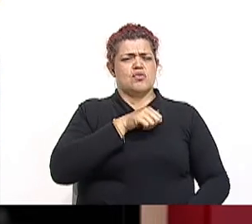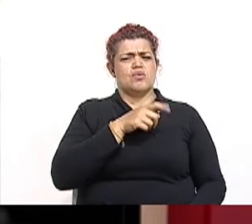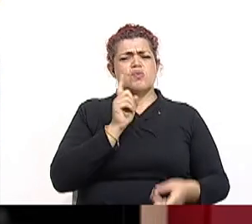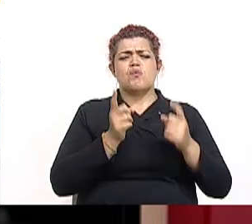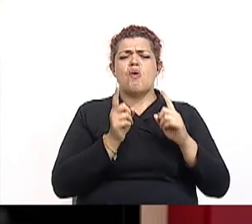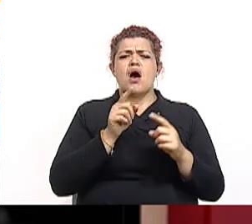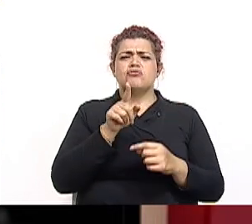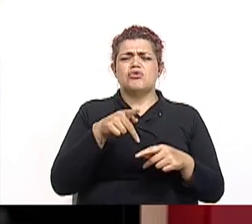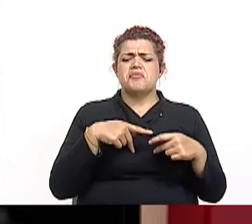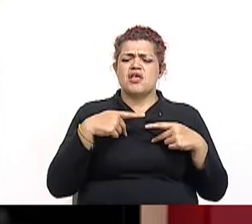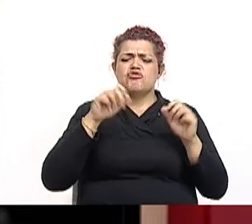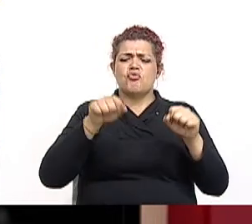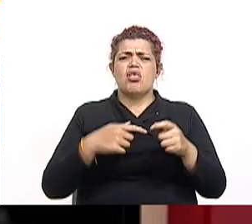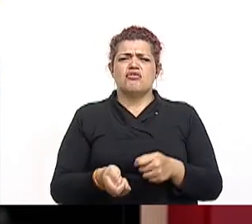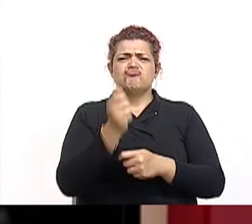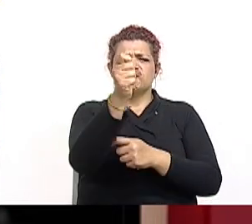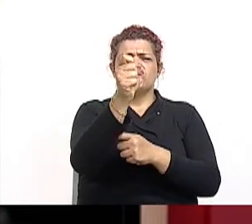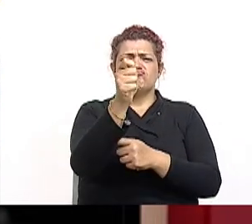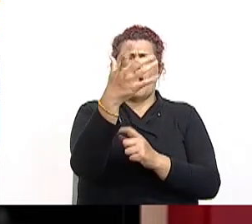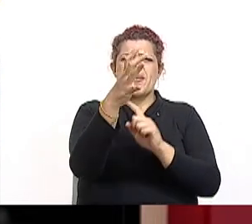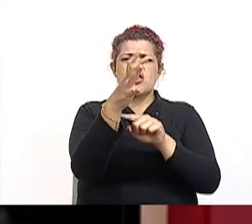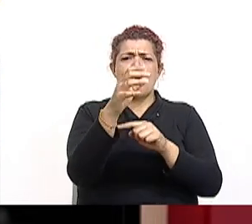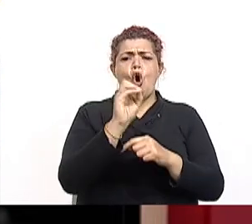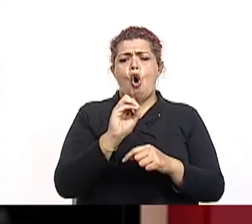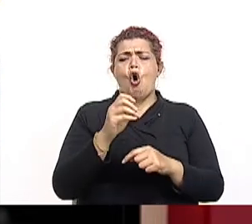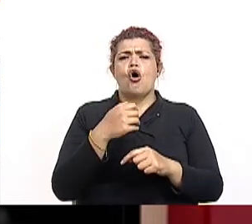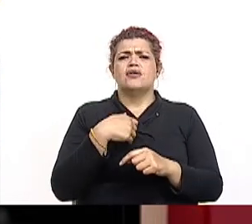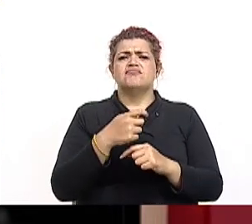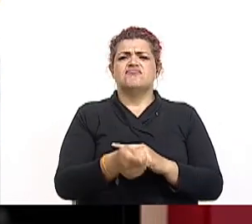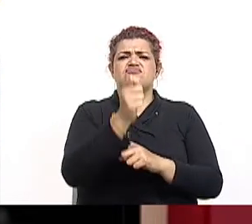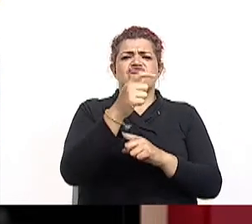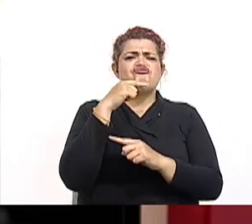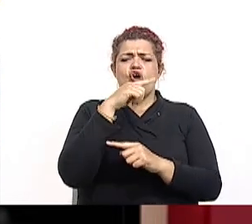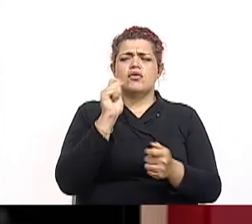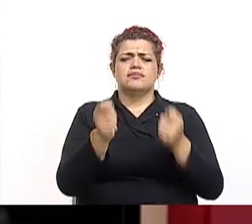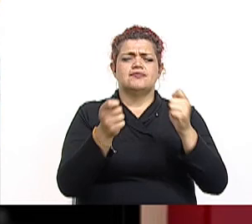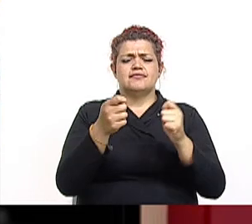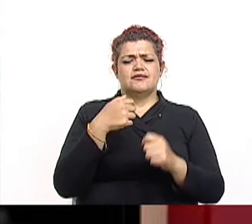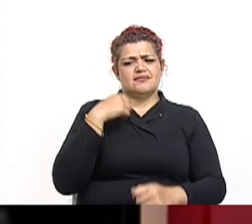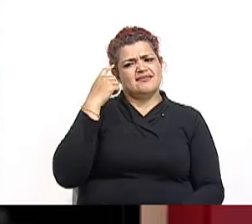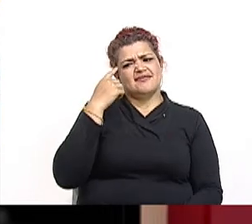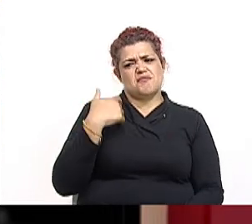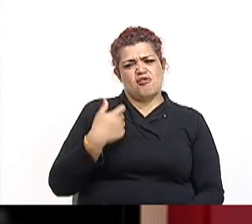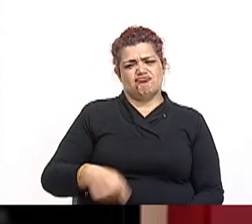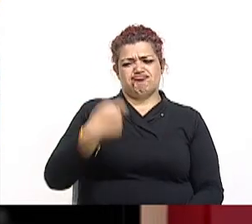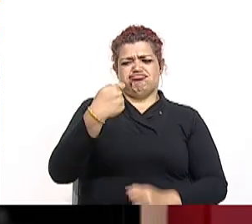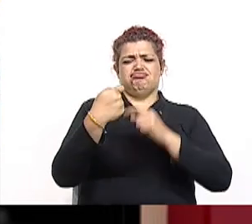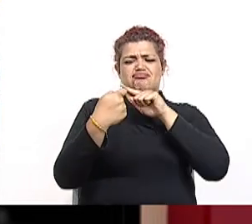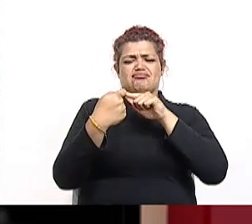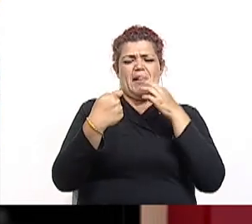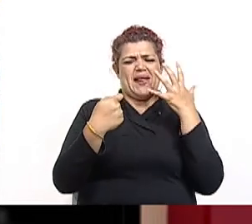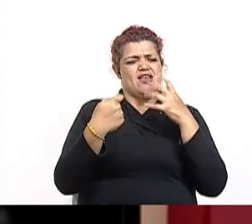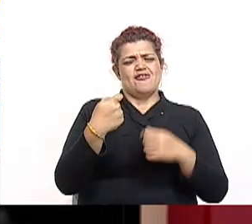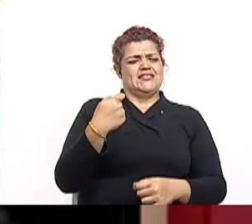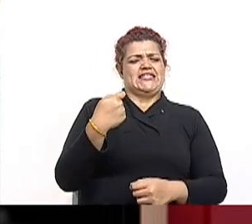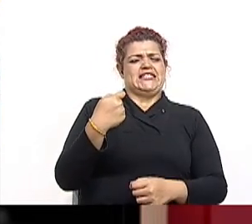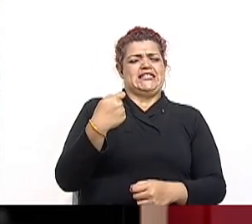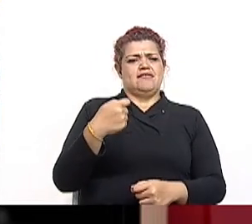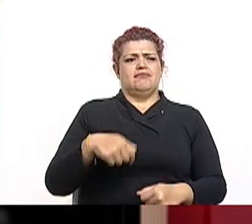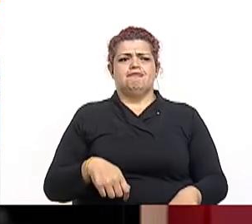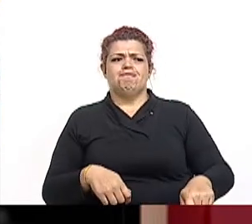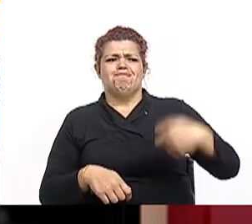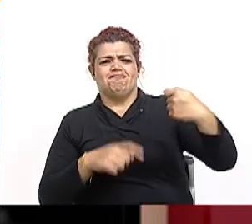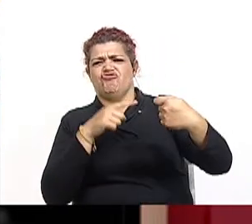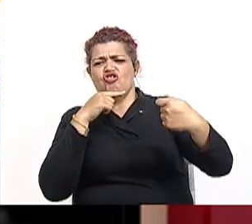de tu vida le puedes sacar tarjeta amarilla o tarjeta roja. Debemos hacer siempre un análisis con respecto a aquello que de pronto debemos